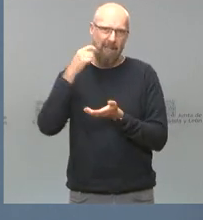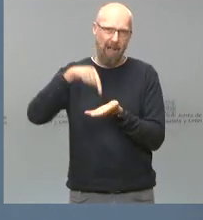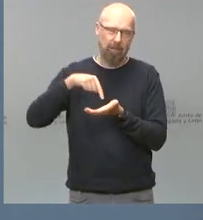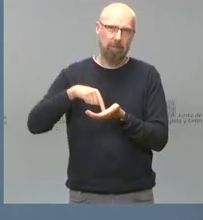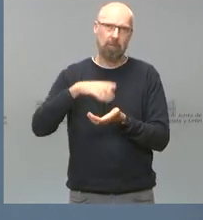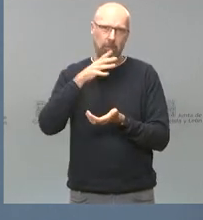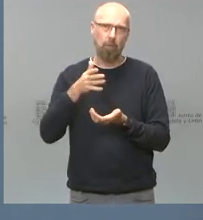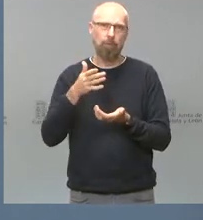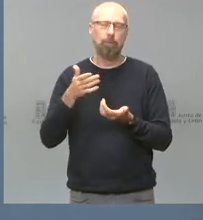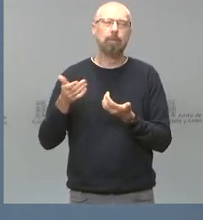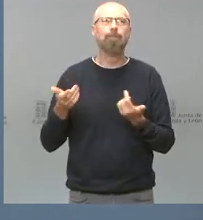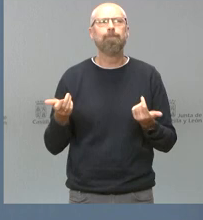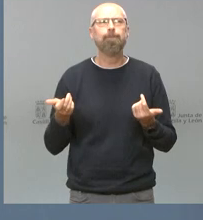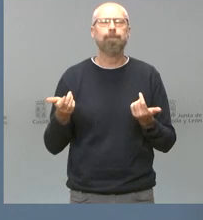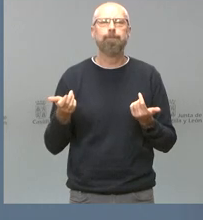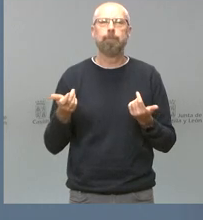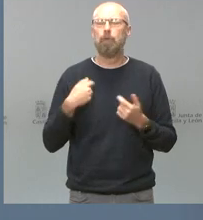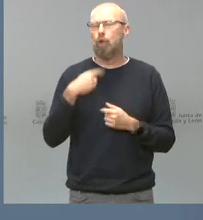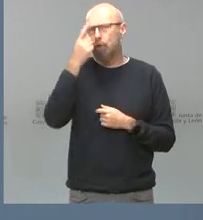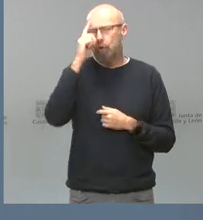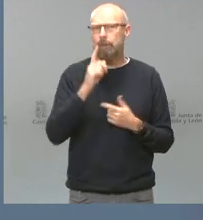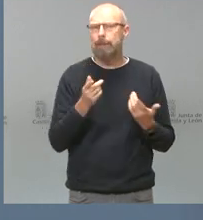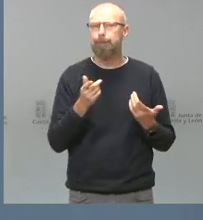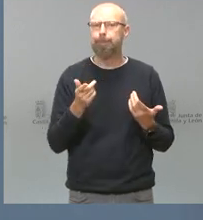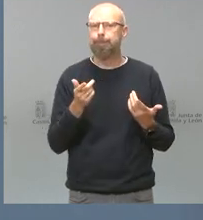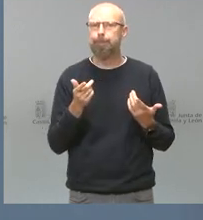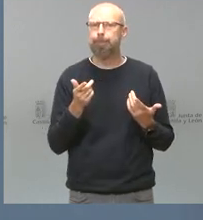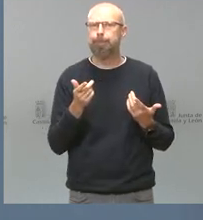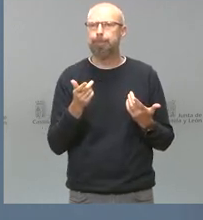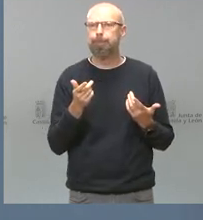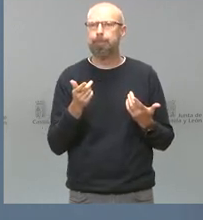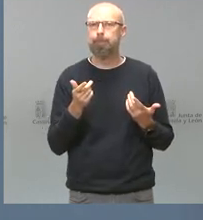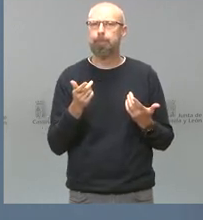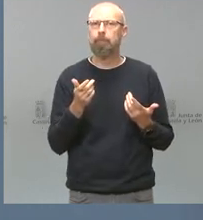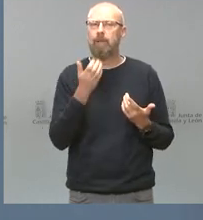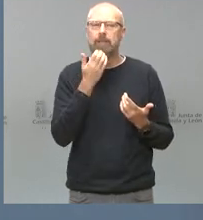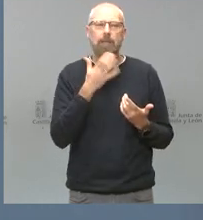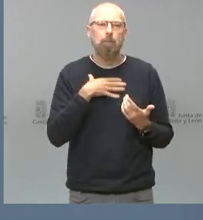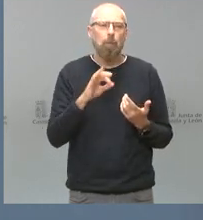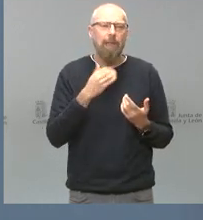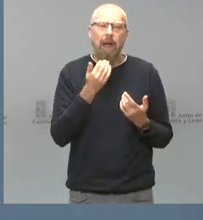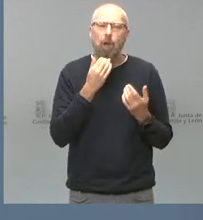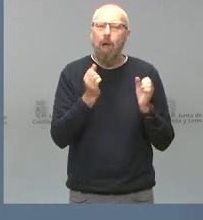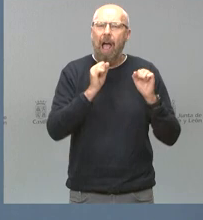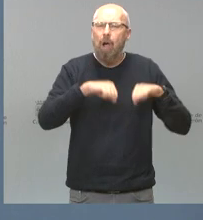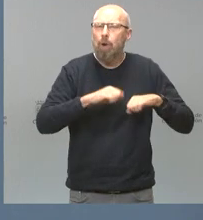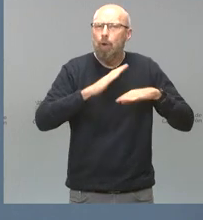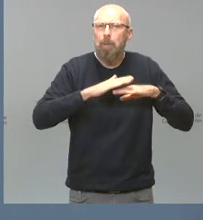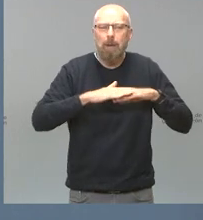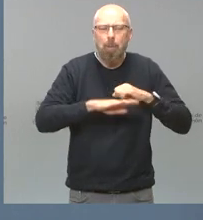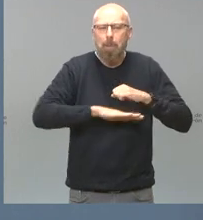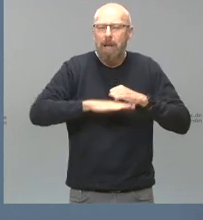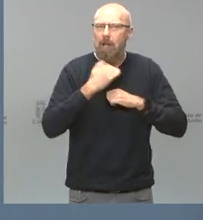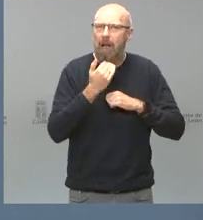manteniendo. No sé qué margen ve de un mínimo acuerdo sobre algunas cuestiones básicas